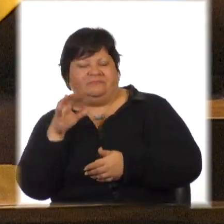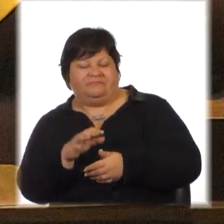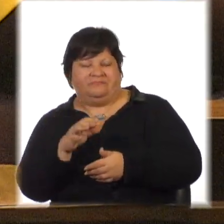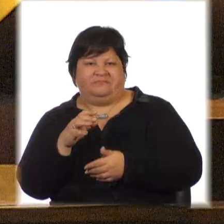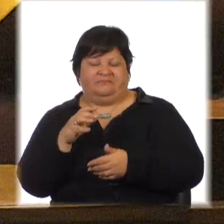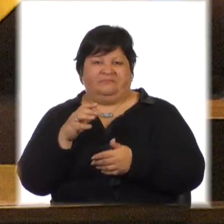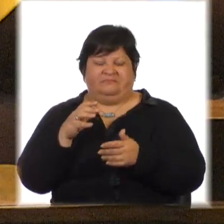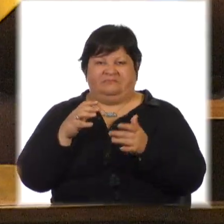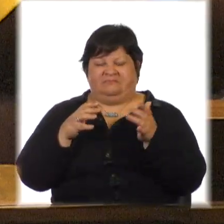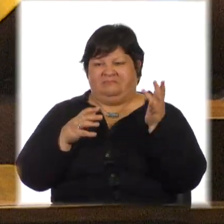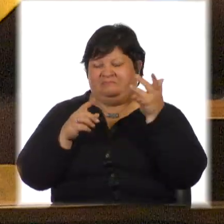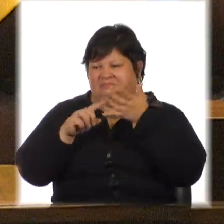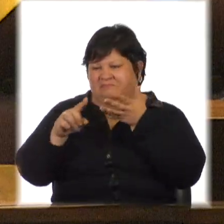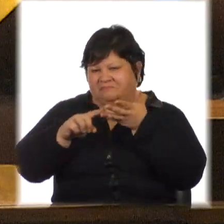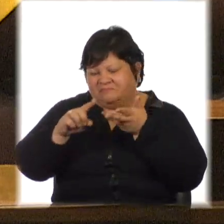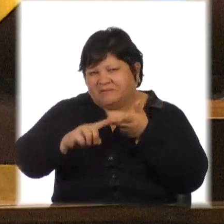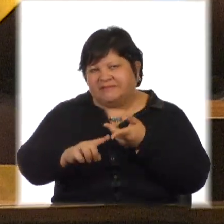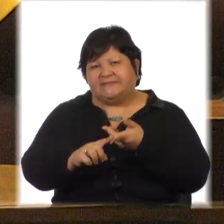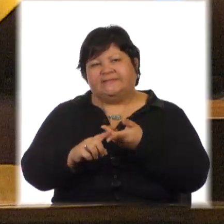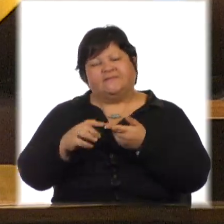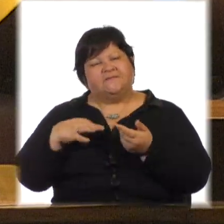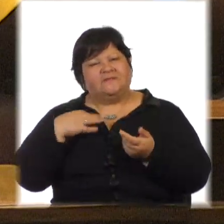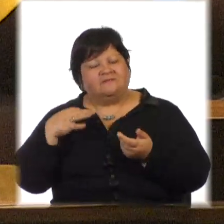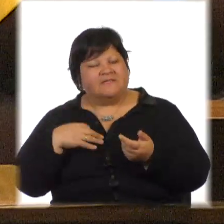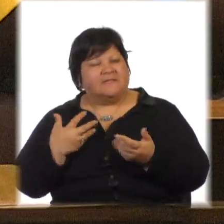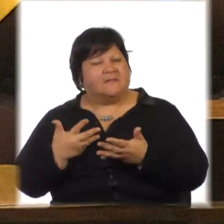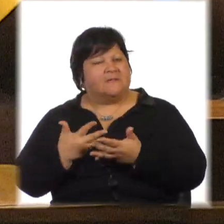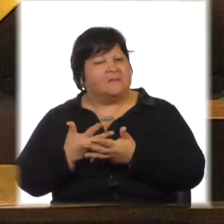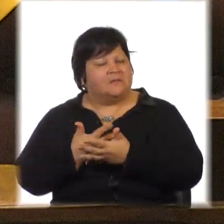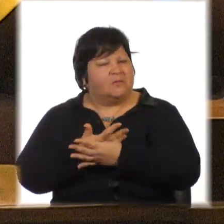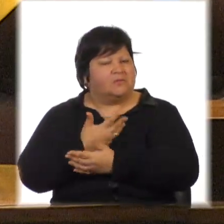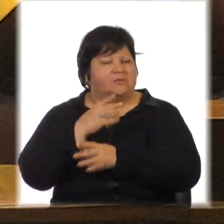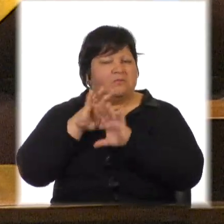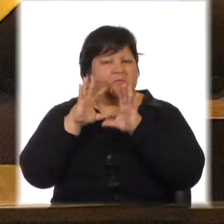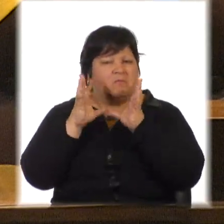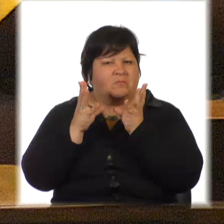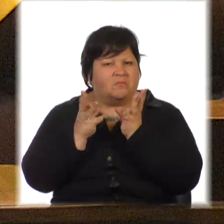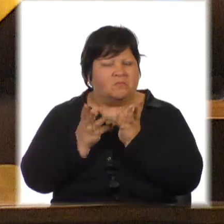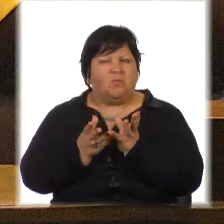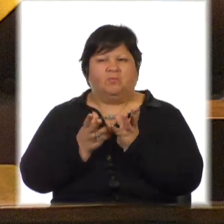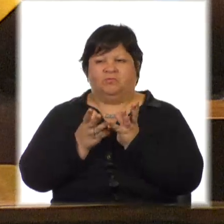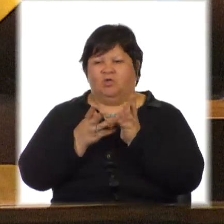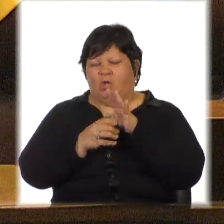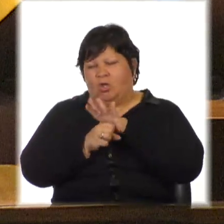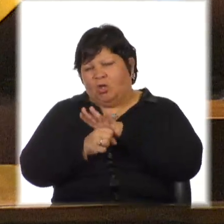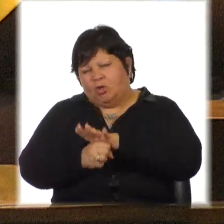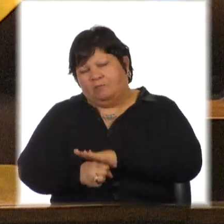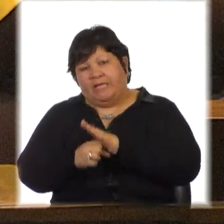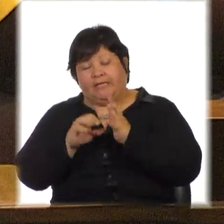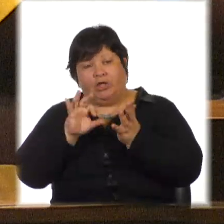Vivencias dolorosas en un mundo dominante, eurocéntrico, donde los modelos a seguir,